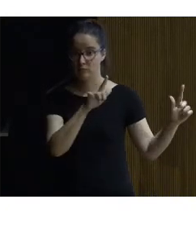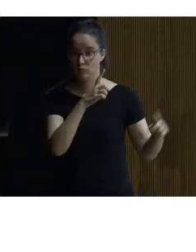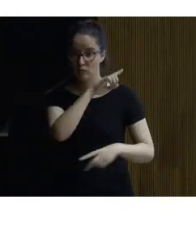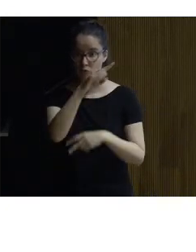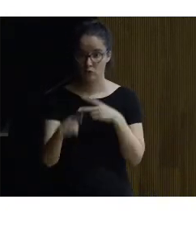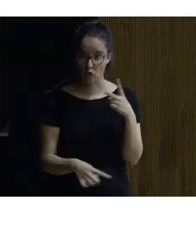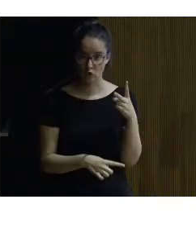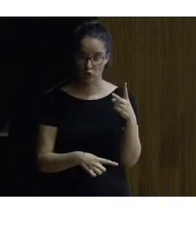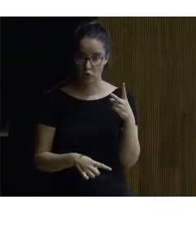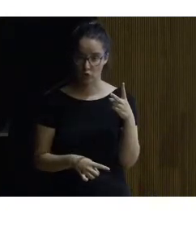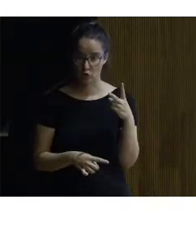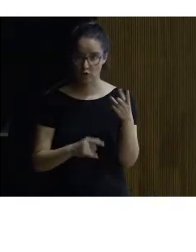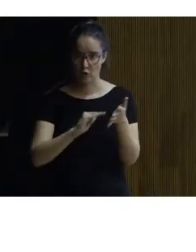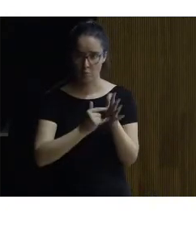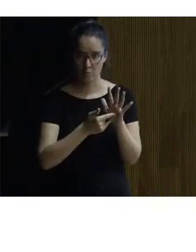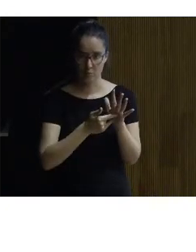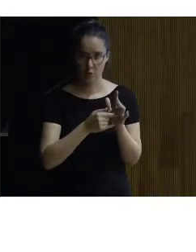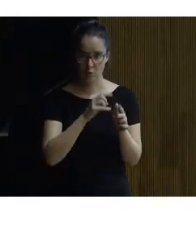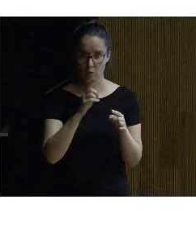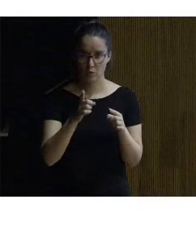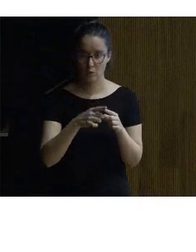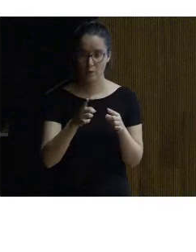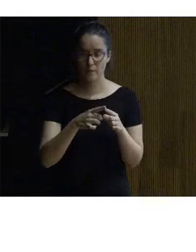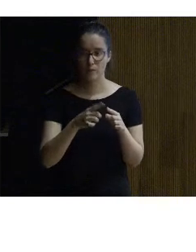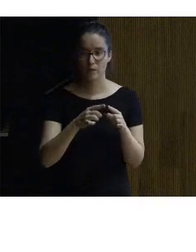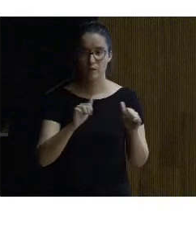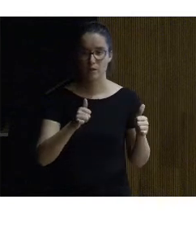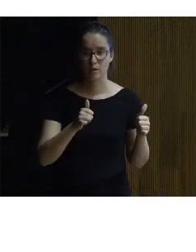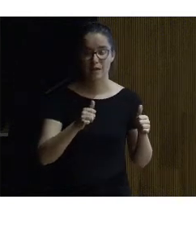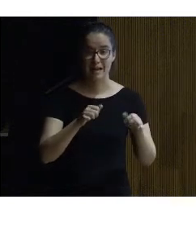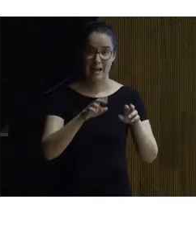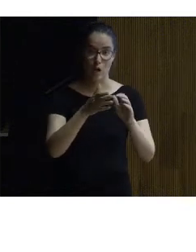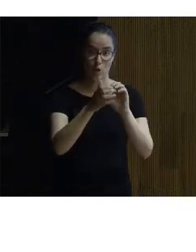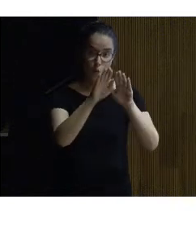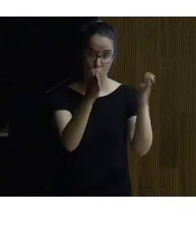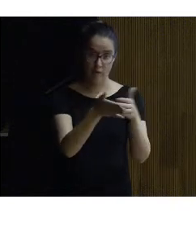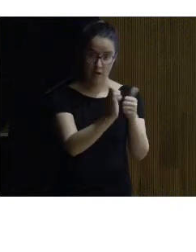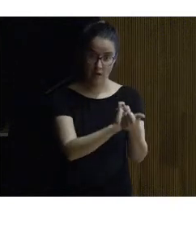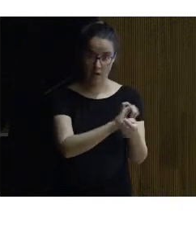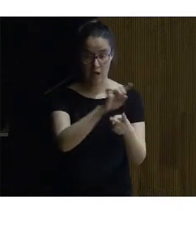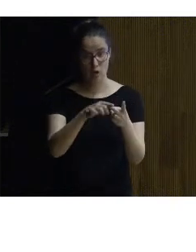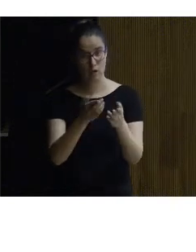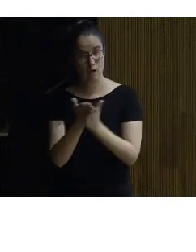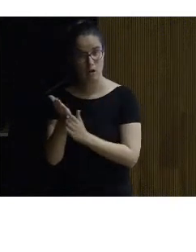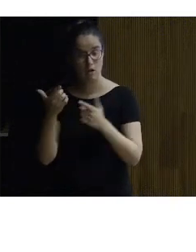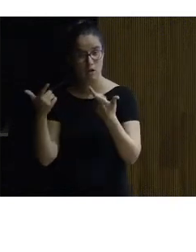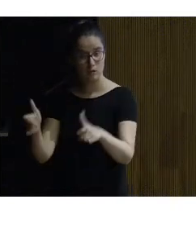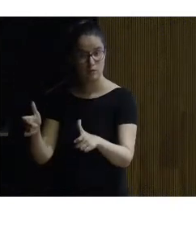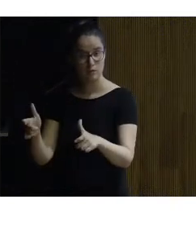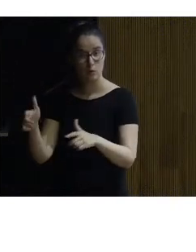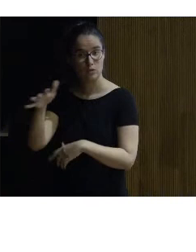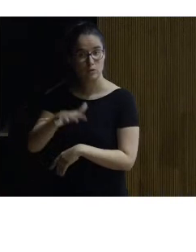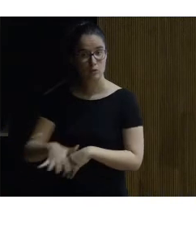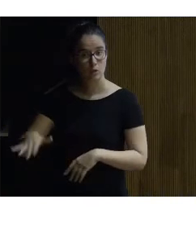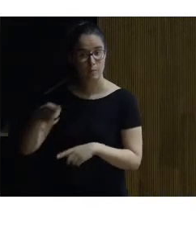partes del proyecto uno que es lo que alberga propiamente la neocueva y la otra parte que es un